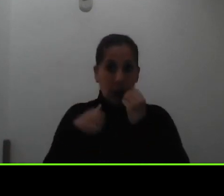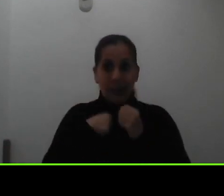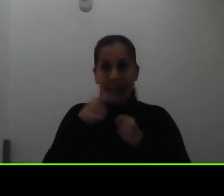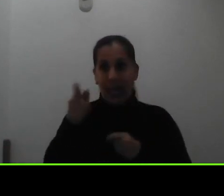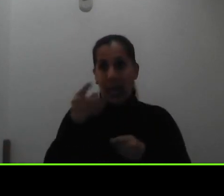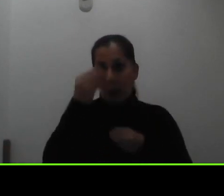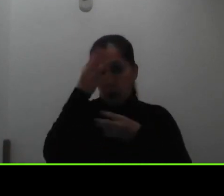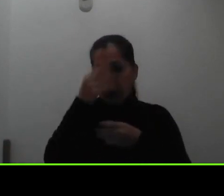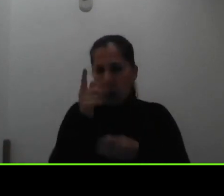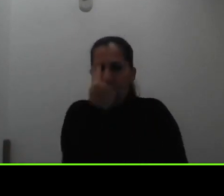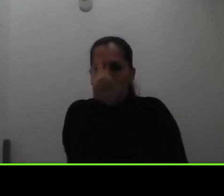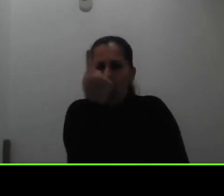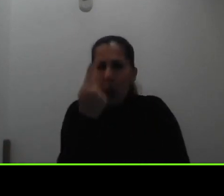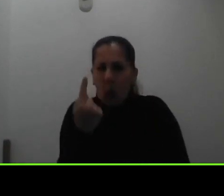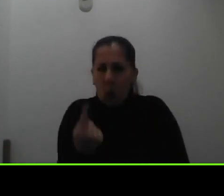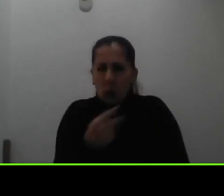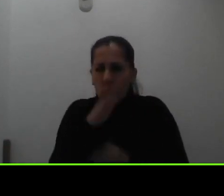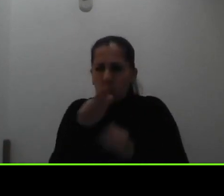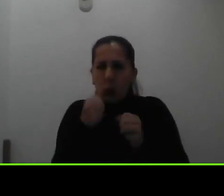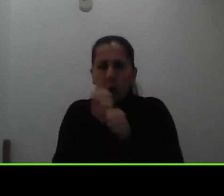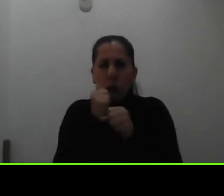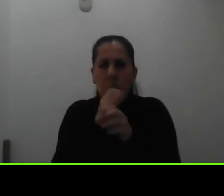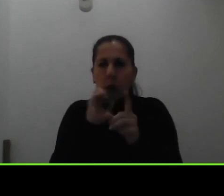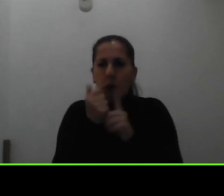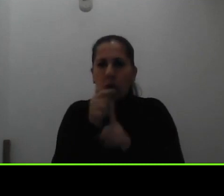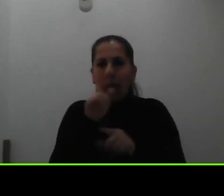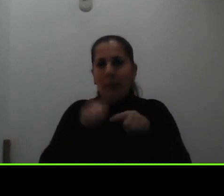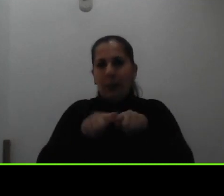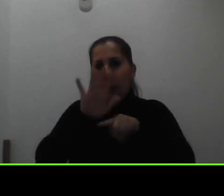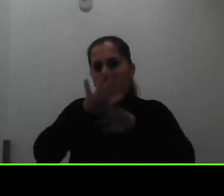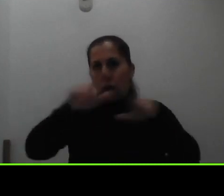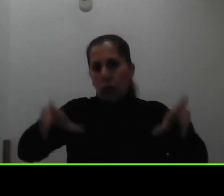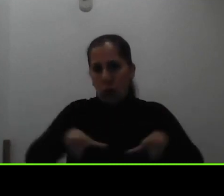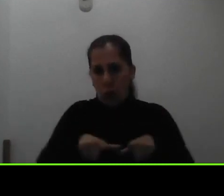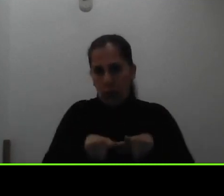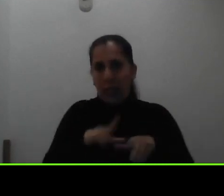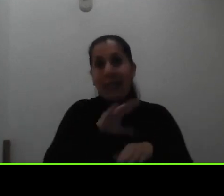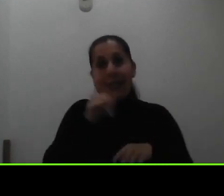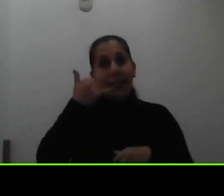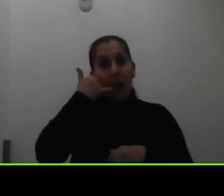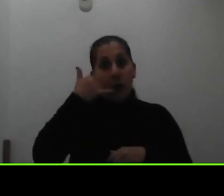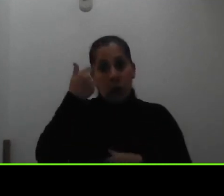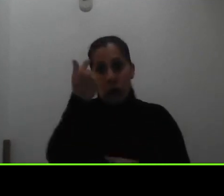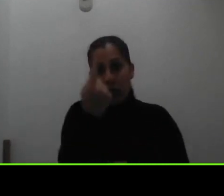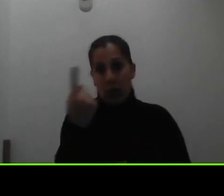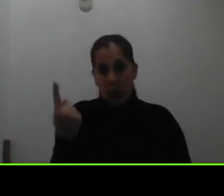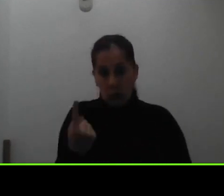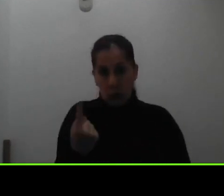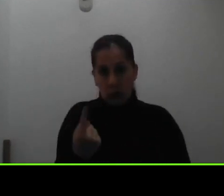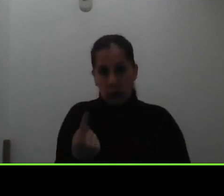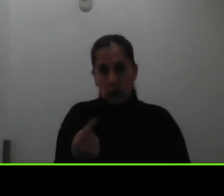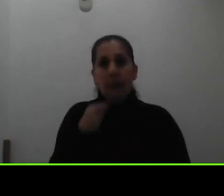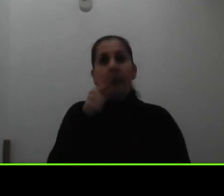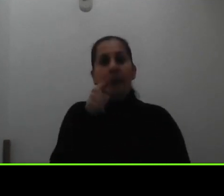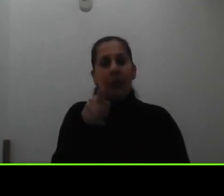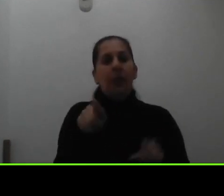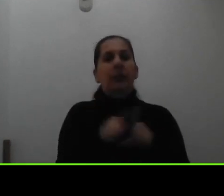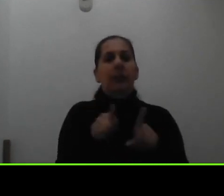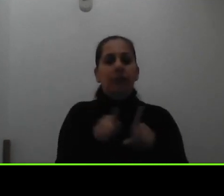trabajador social de acuerdo a la zona en donde ustedes están y los teléfonos en este también podemos